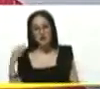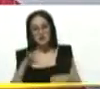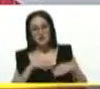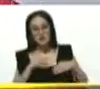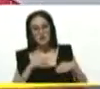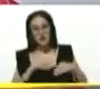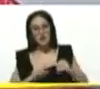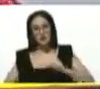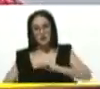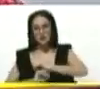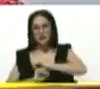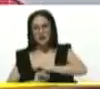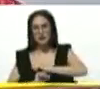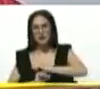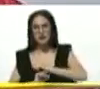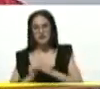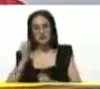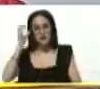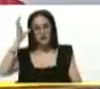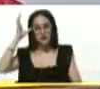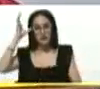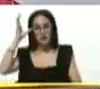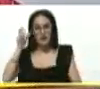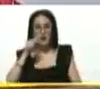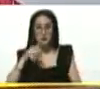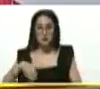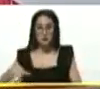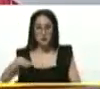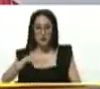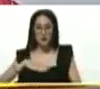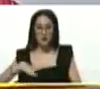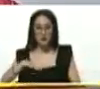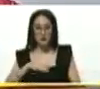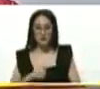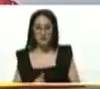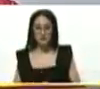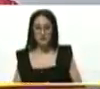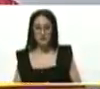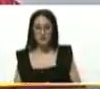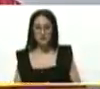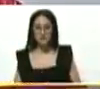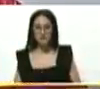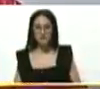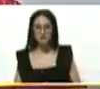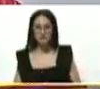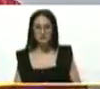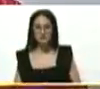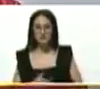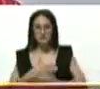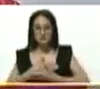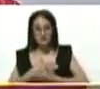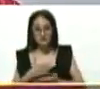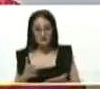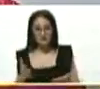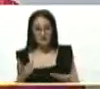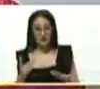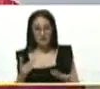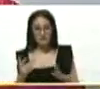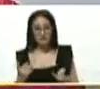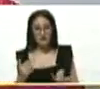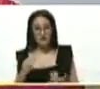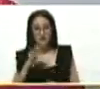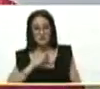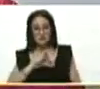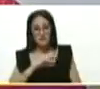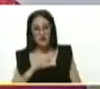y ha ido impulsando con la sabiduría de nuestro pueblo. Creo que se abre un espacio de este renacimiento del Partido